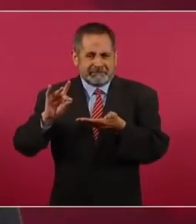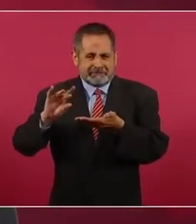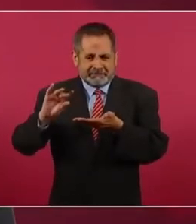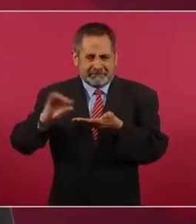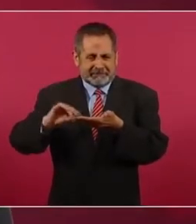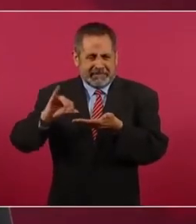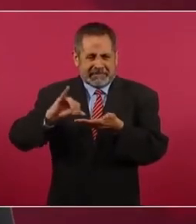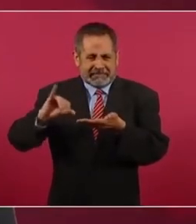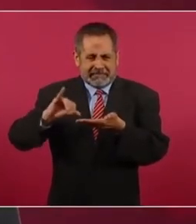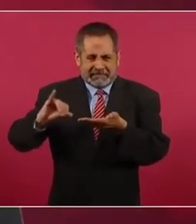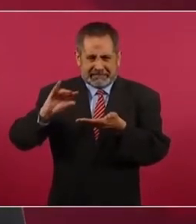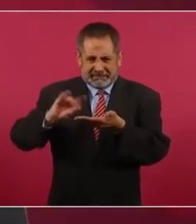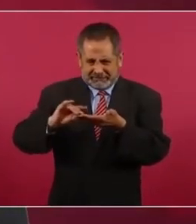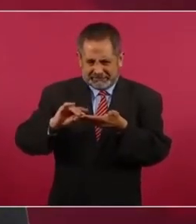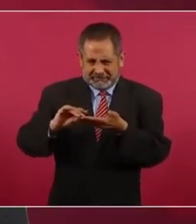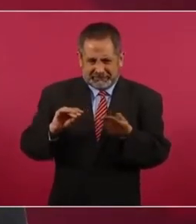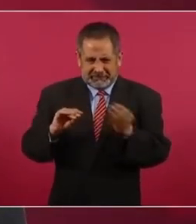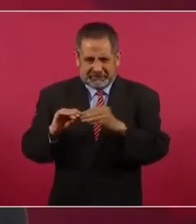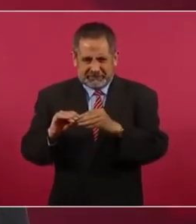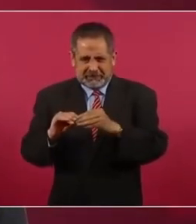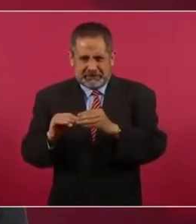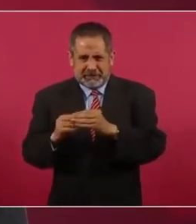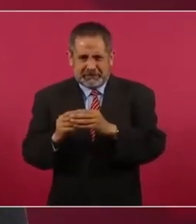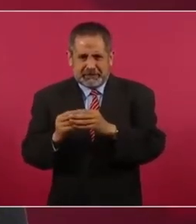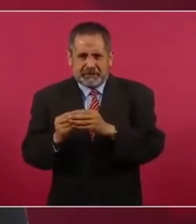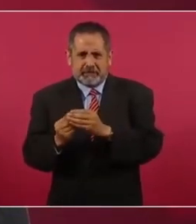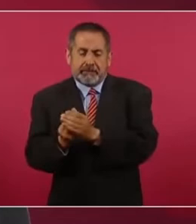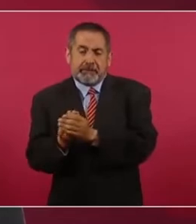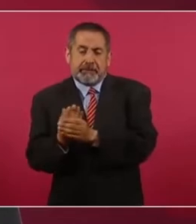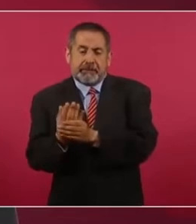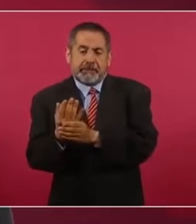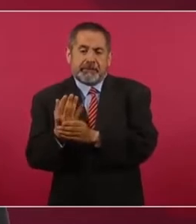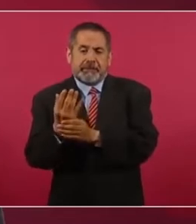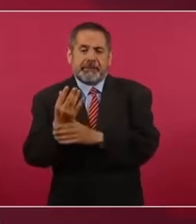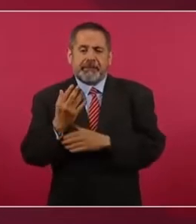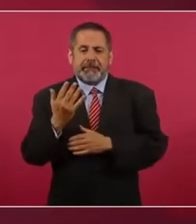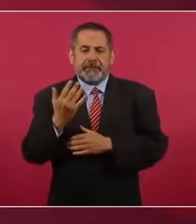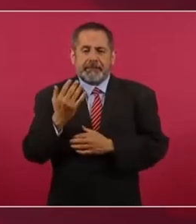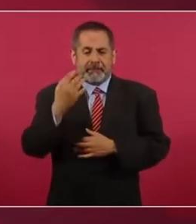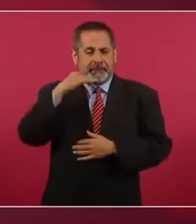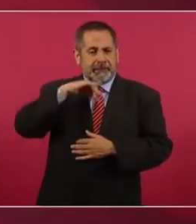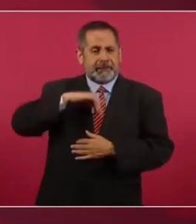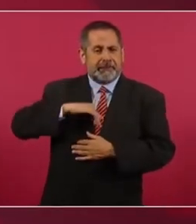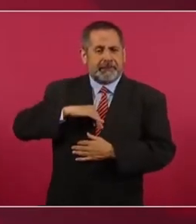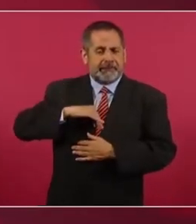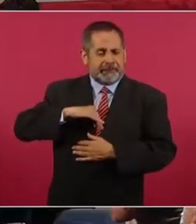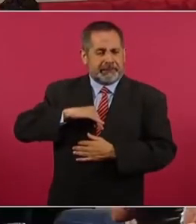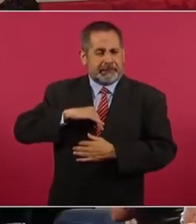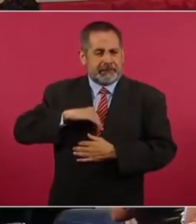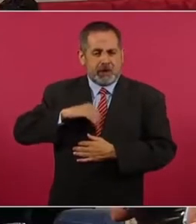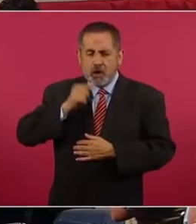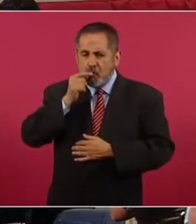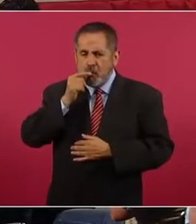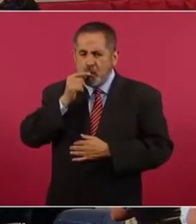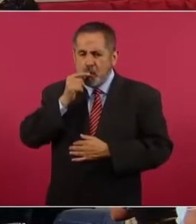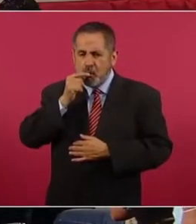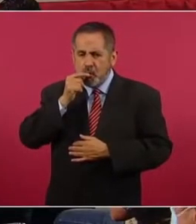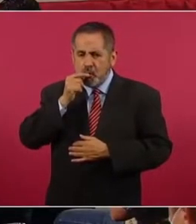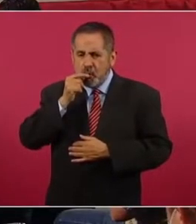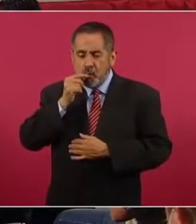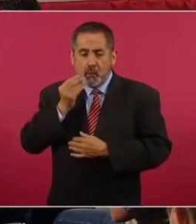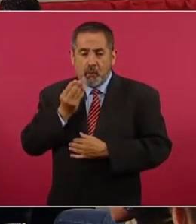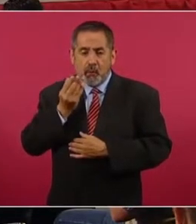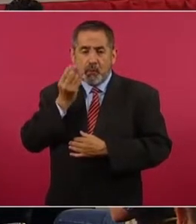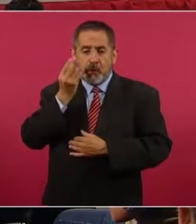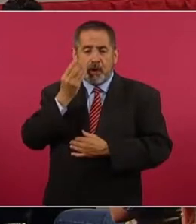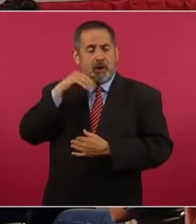con un mecanismo electrónico hacen que eso libere vapores que las personas los inhalan, los consumen y desde luego